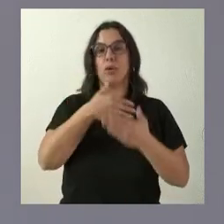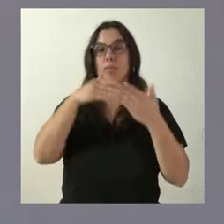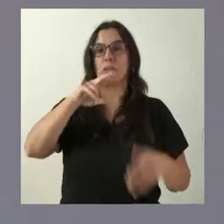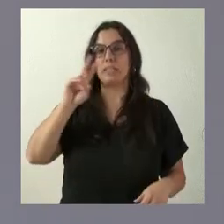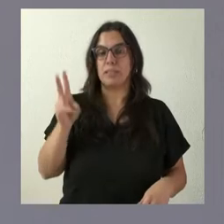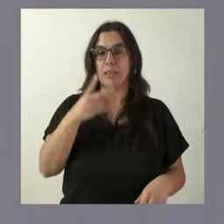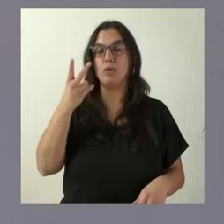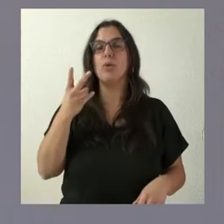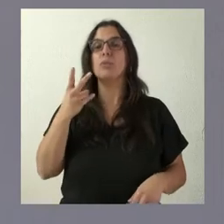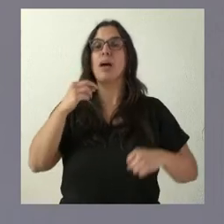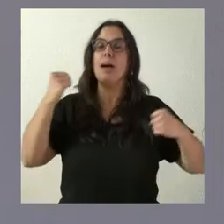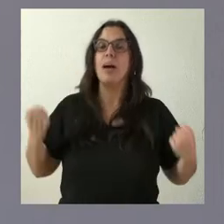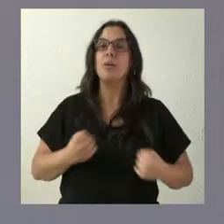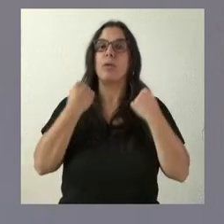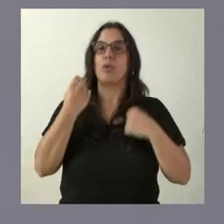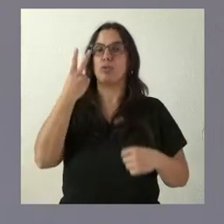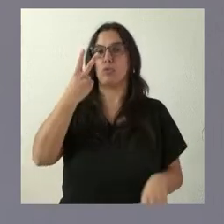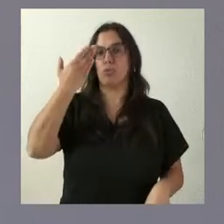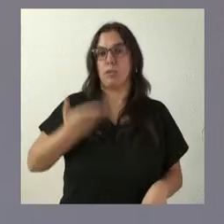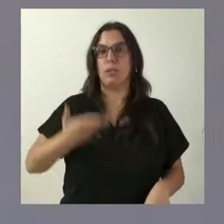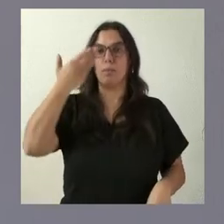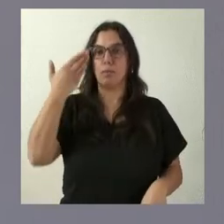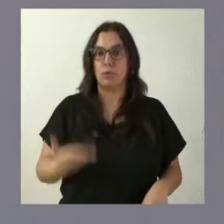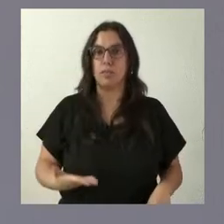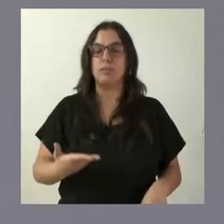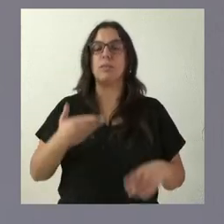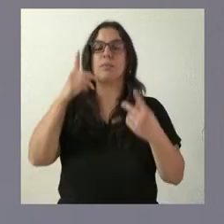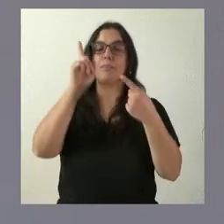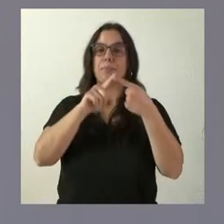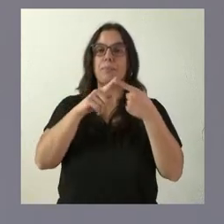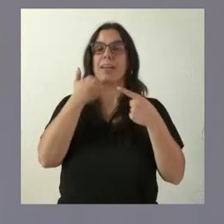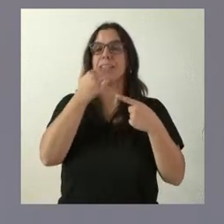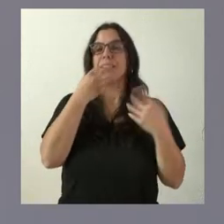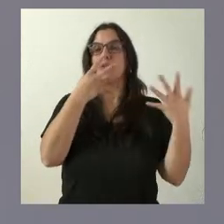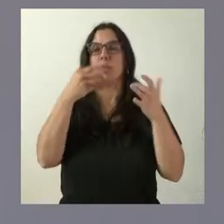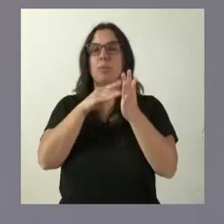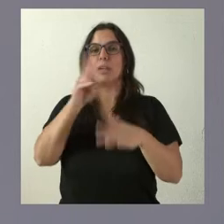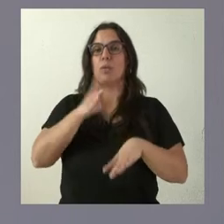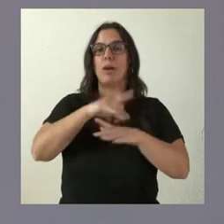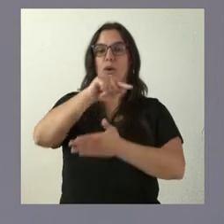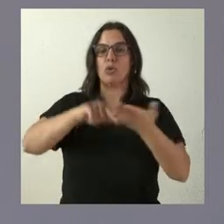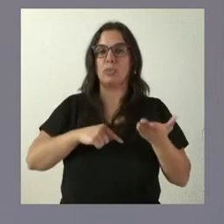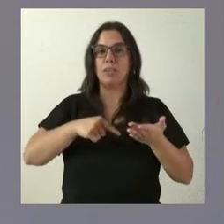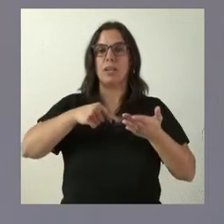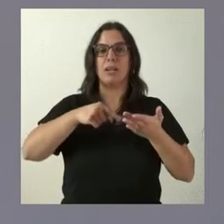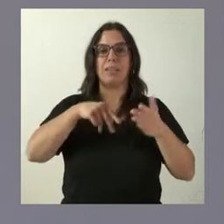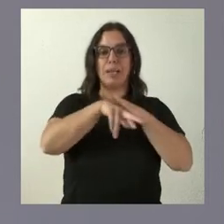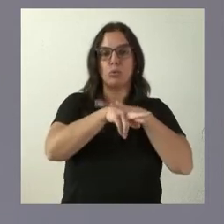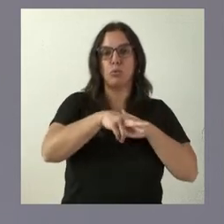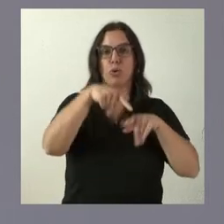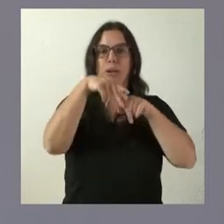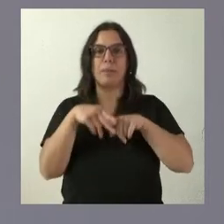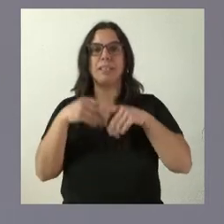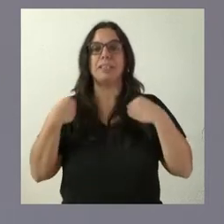a dos actuaciones importantes que le relato. Casi 900.000 euros para contratar el equipamiento de unidades de